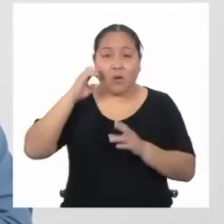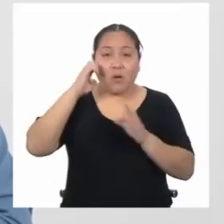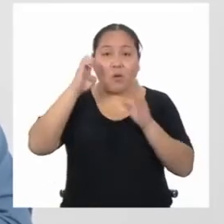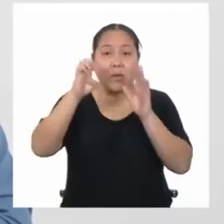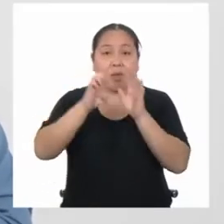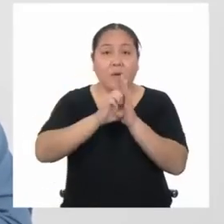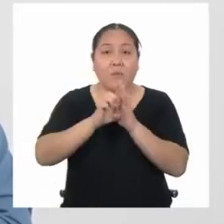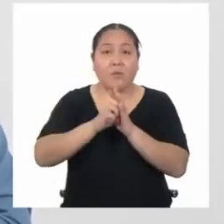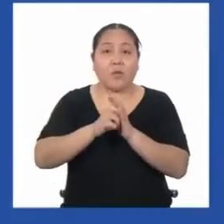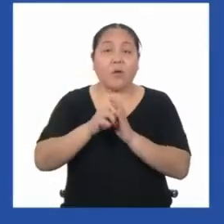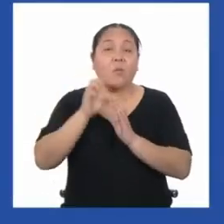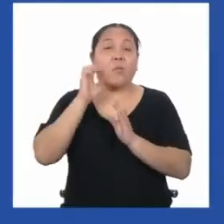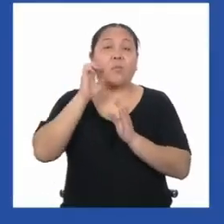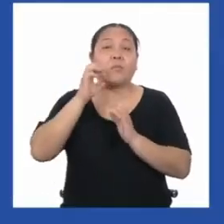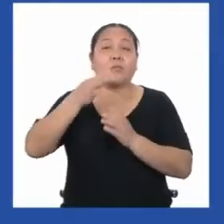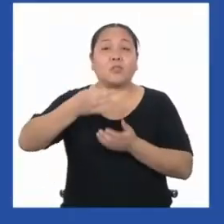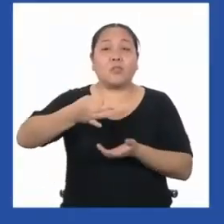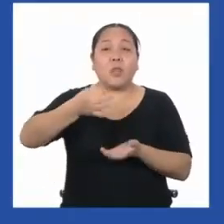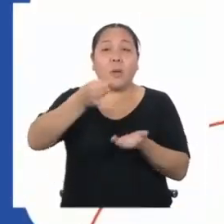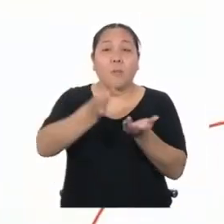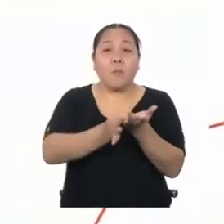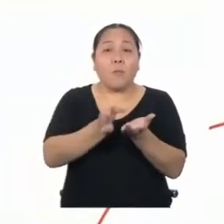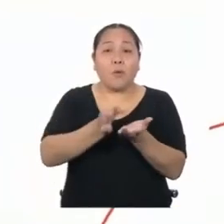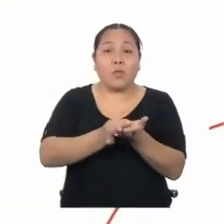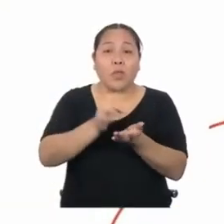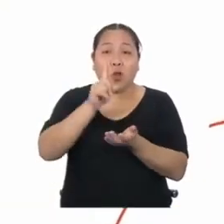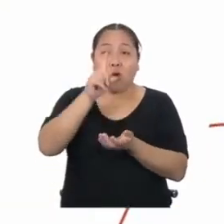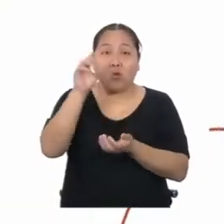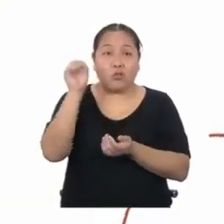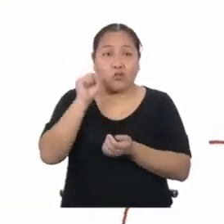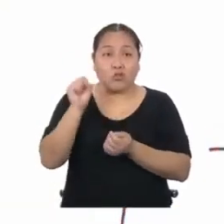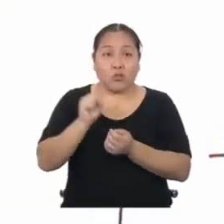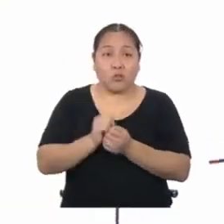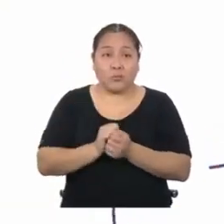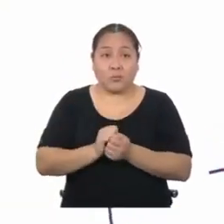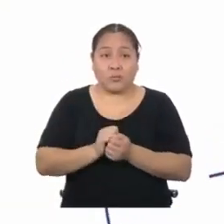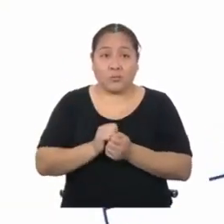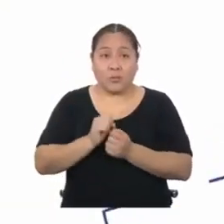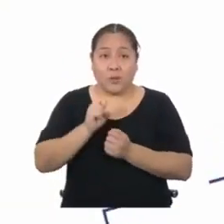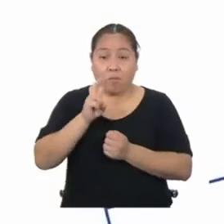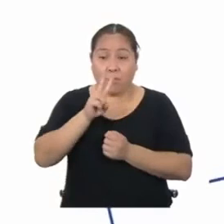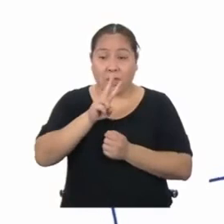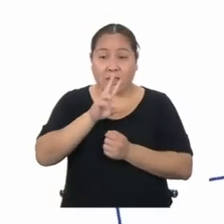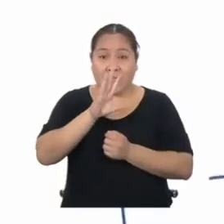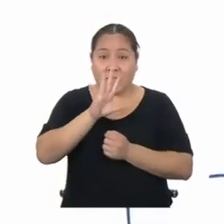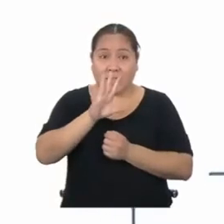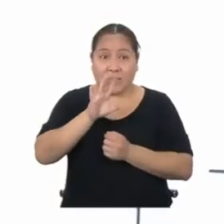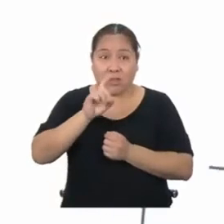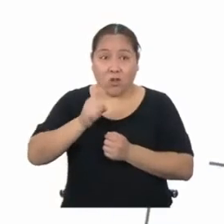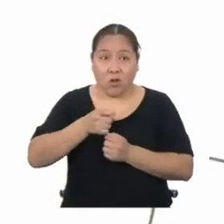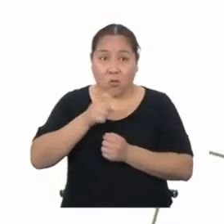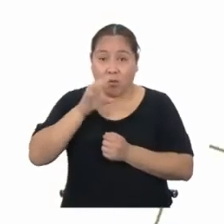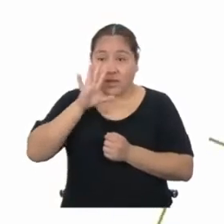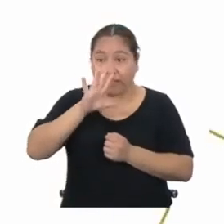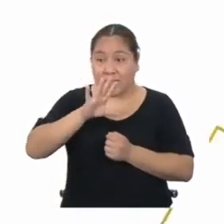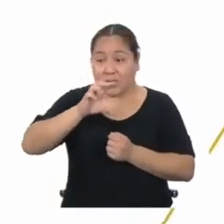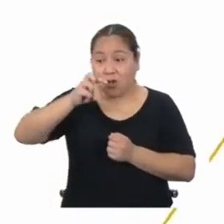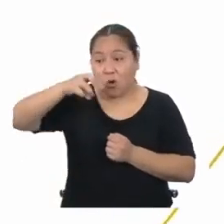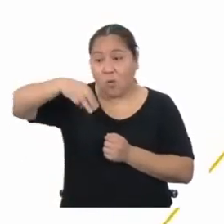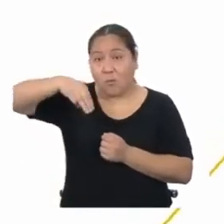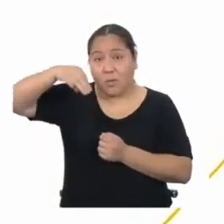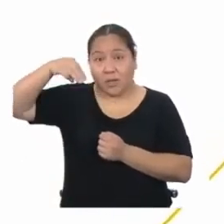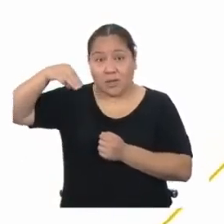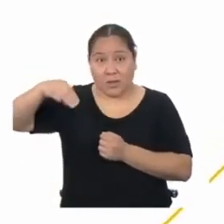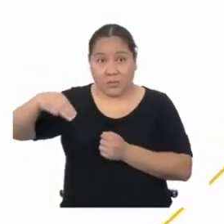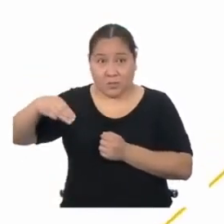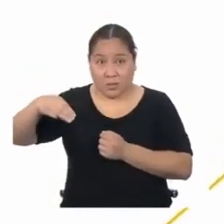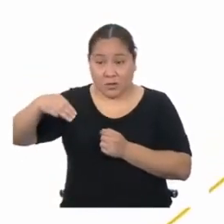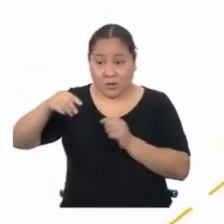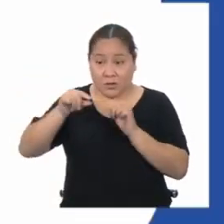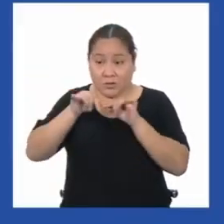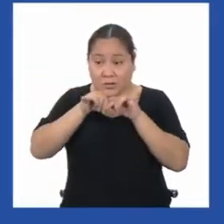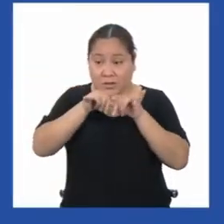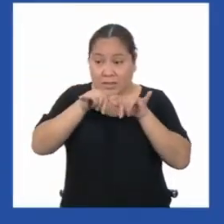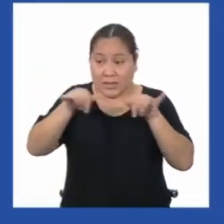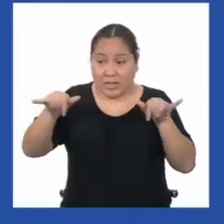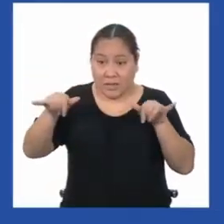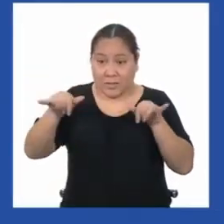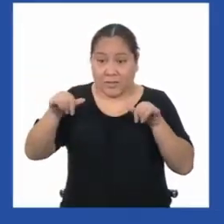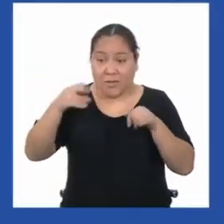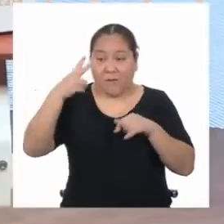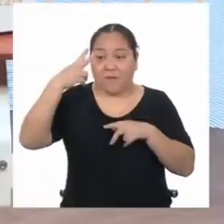una moneda de un sol. Tiene 25,5 milímetros de diámetro. Ahora, calculemos su